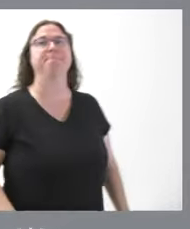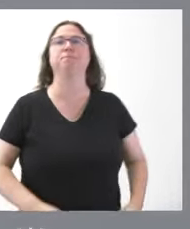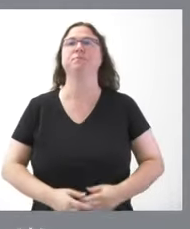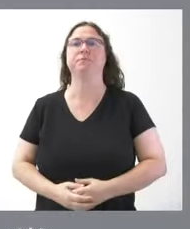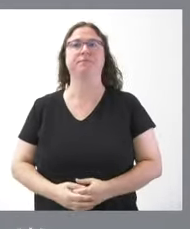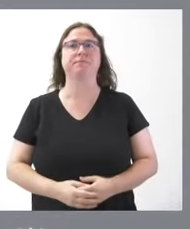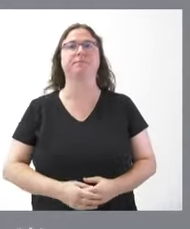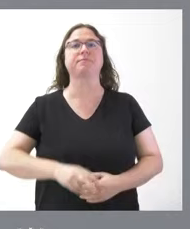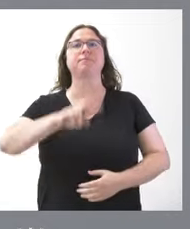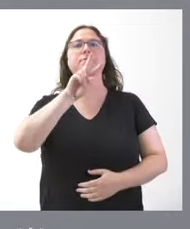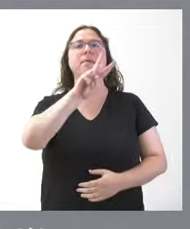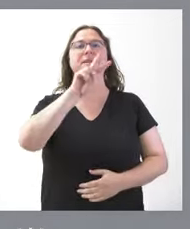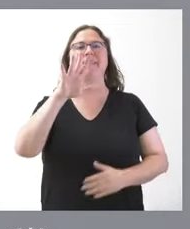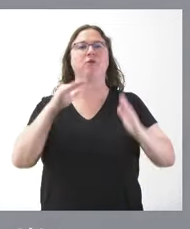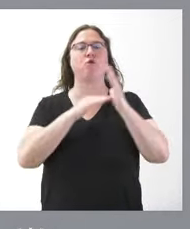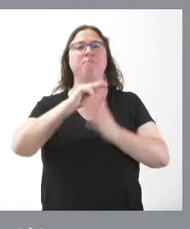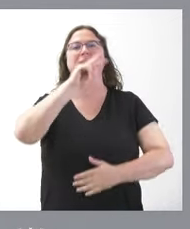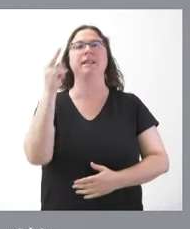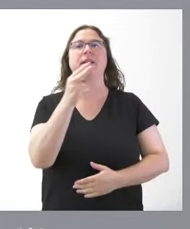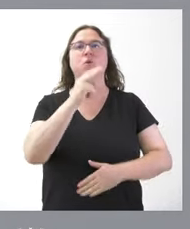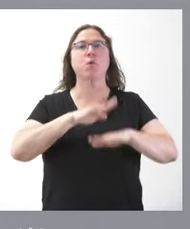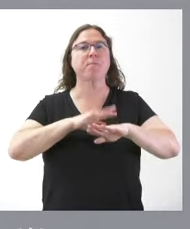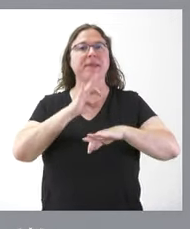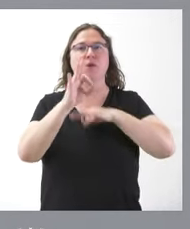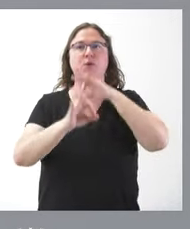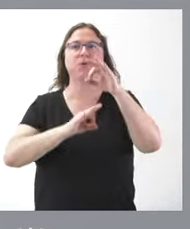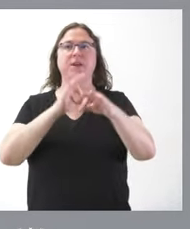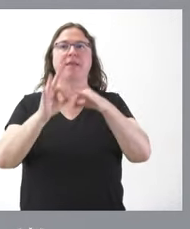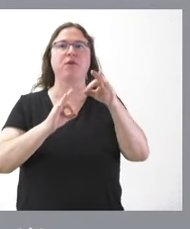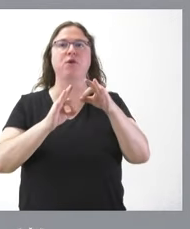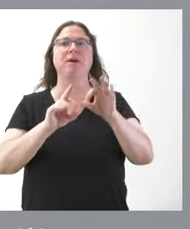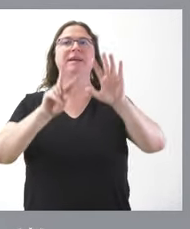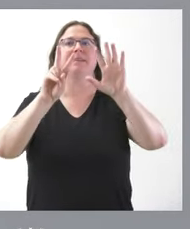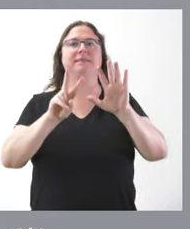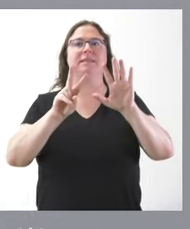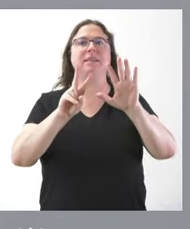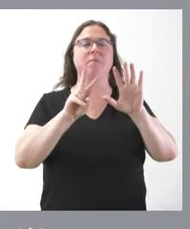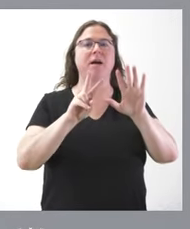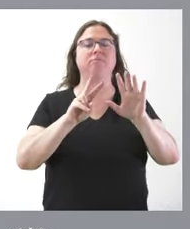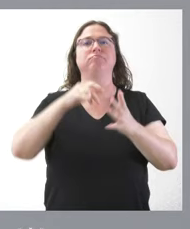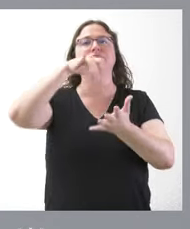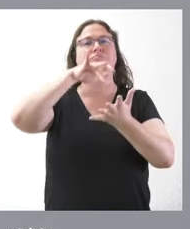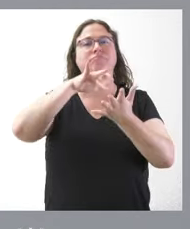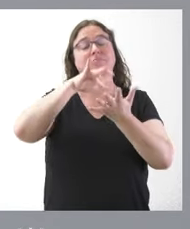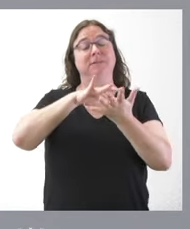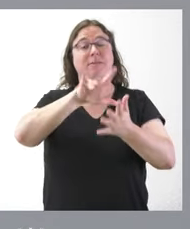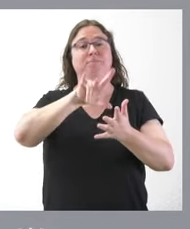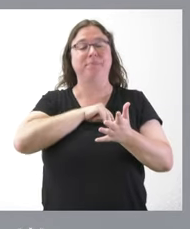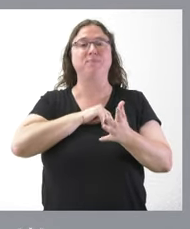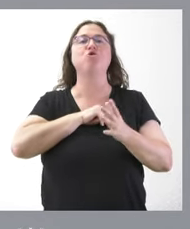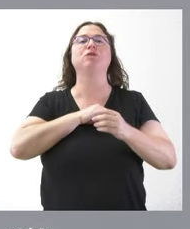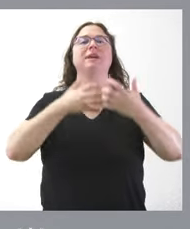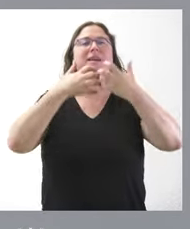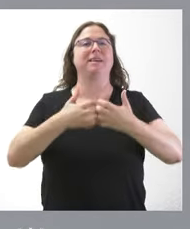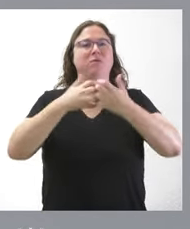25.000 euros para la organización de la séptima edición de los premios de la industria, que se organizan y celebran por la Fundación